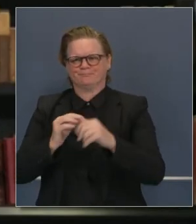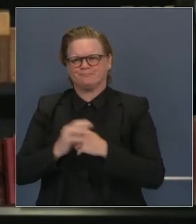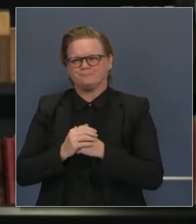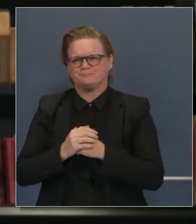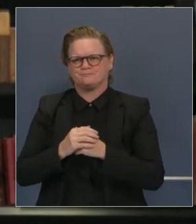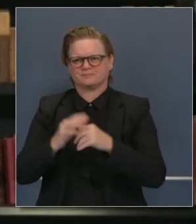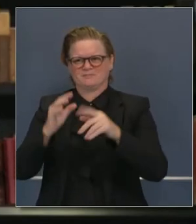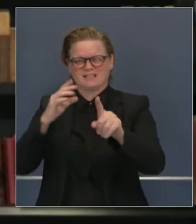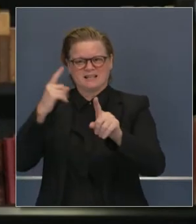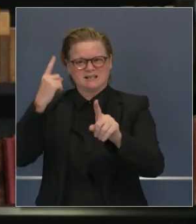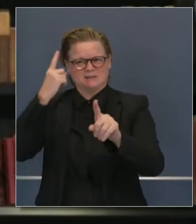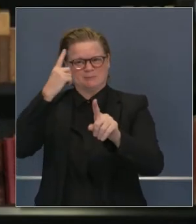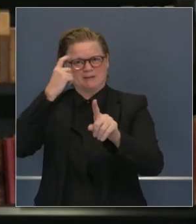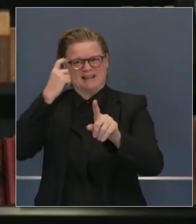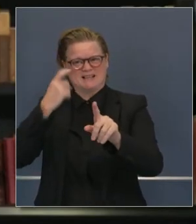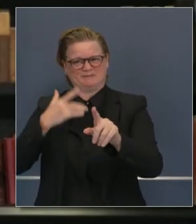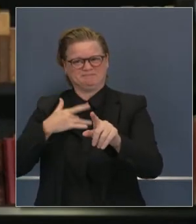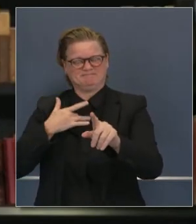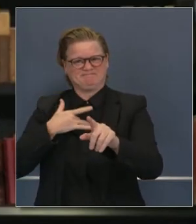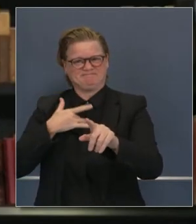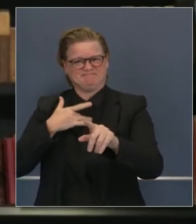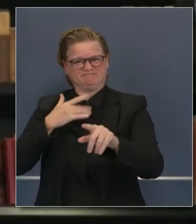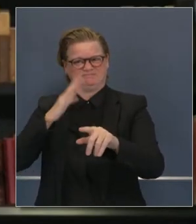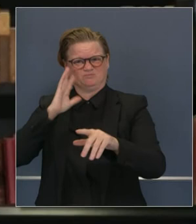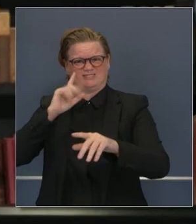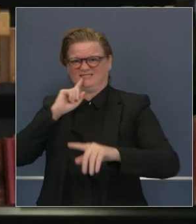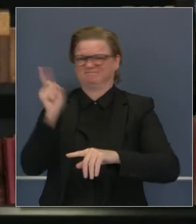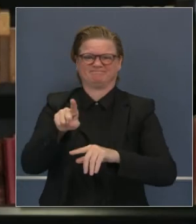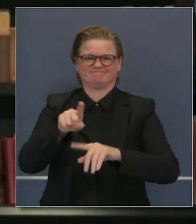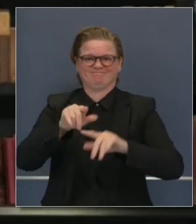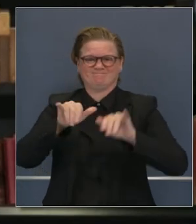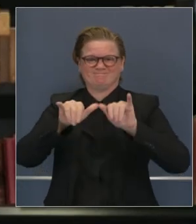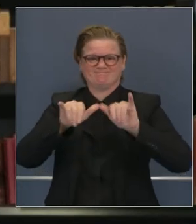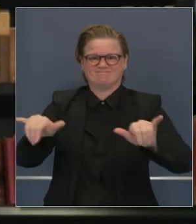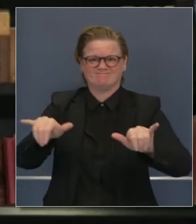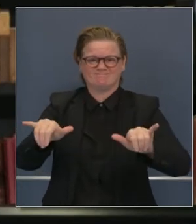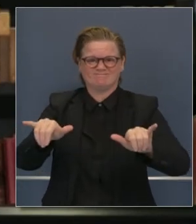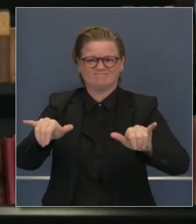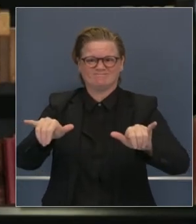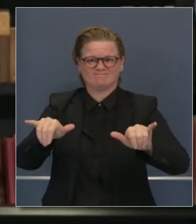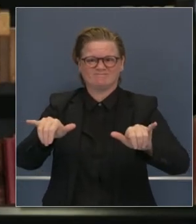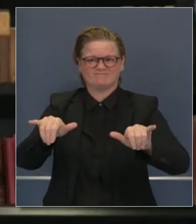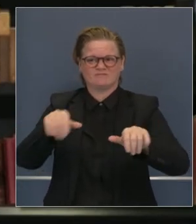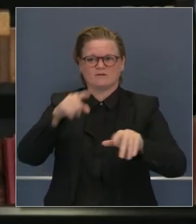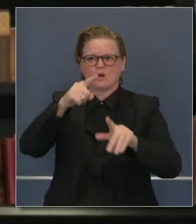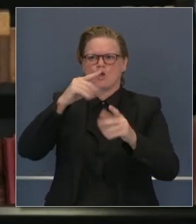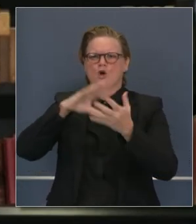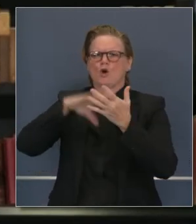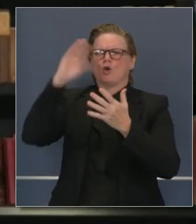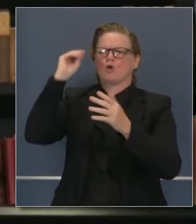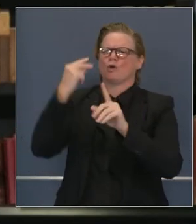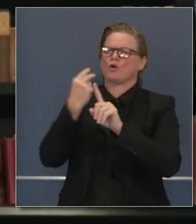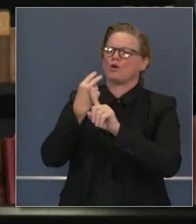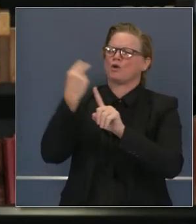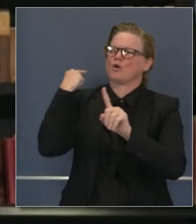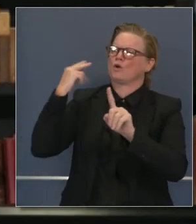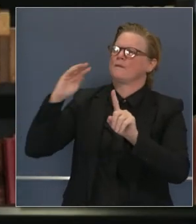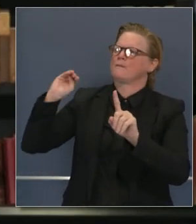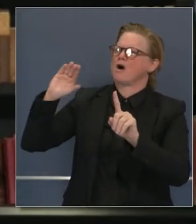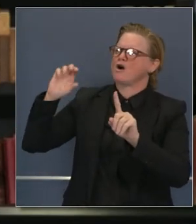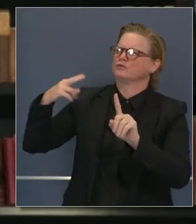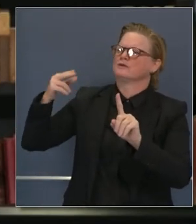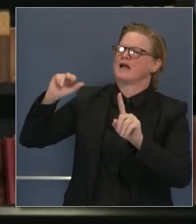o sea, un regreso a una orden de quedarse en casa nos podría hacer